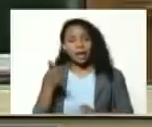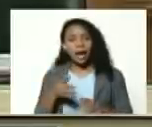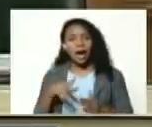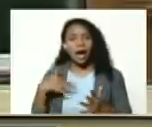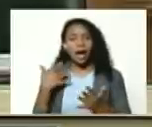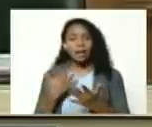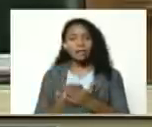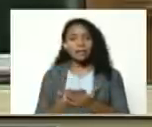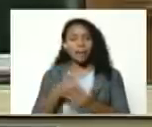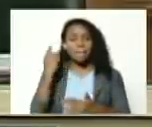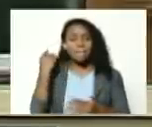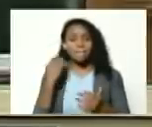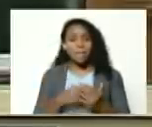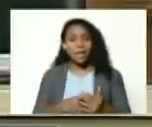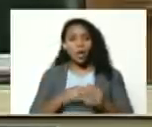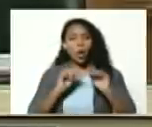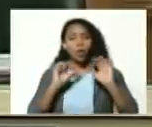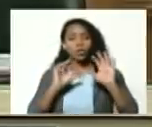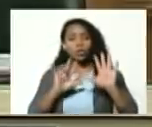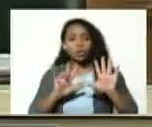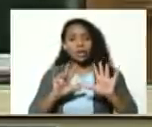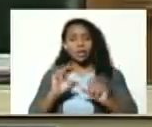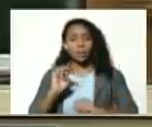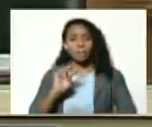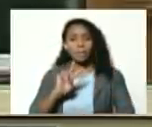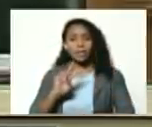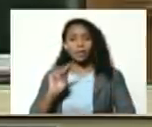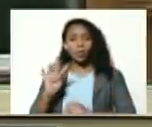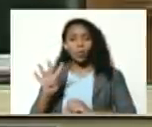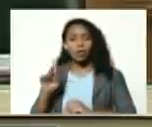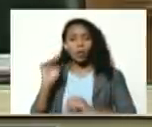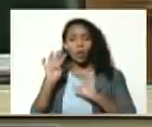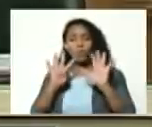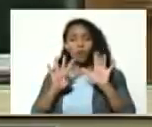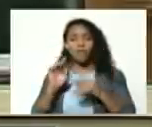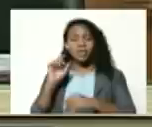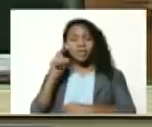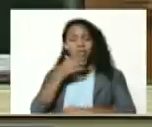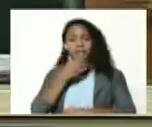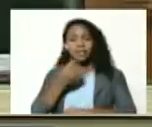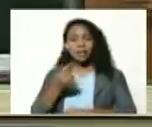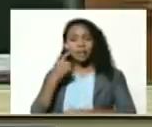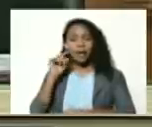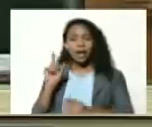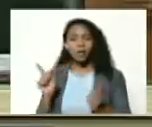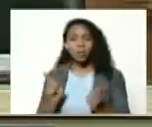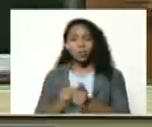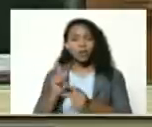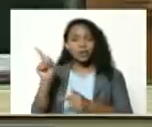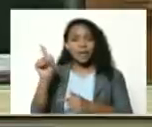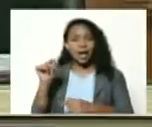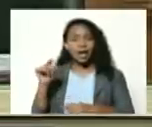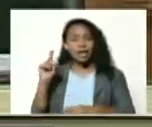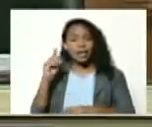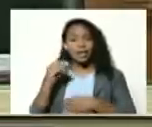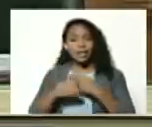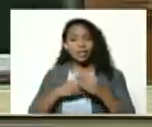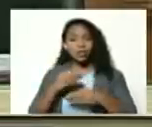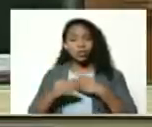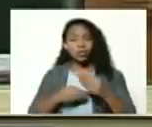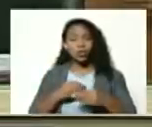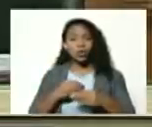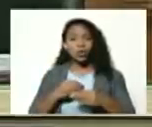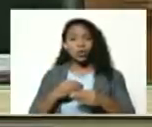1824 el 9 de diciembre en el rincón de los muertos en Ayacucho dijo que él